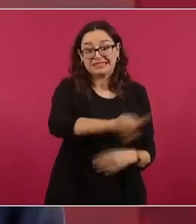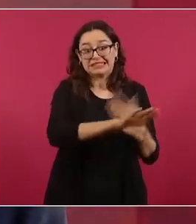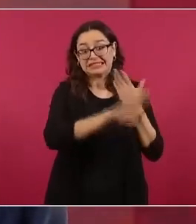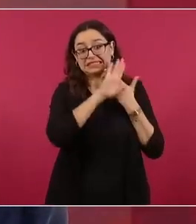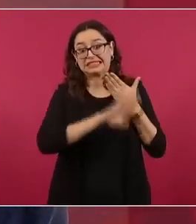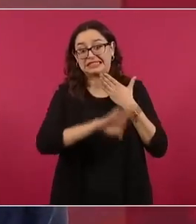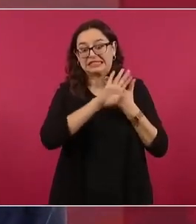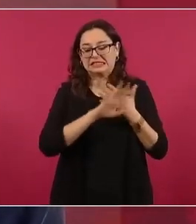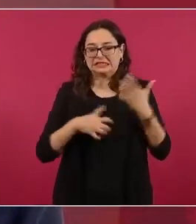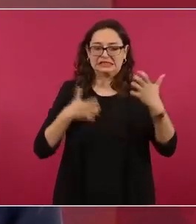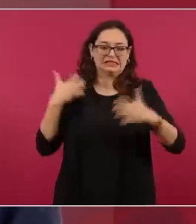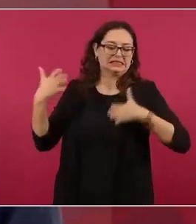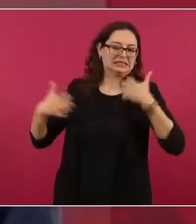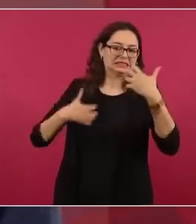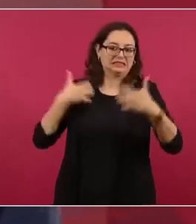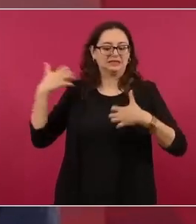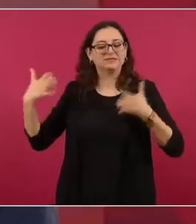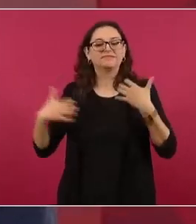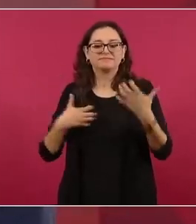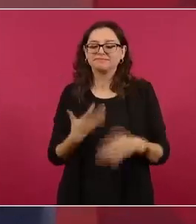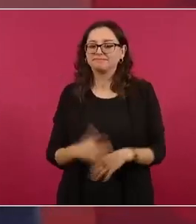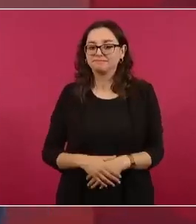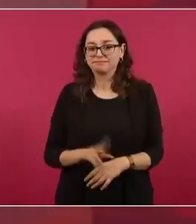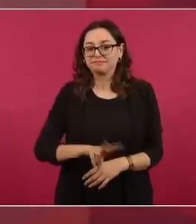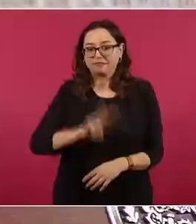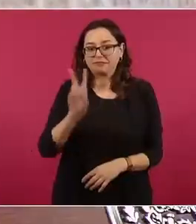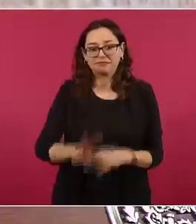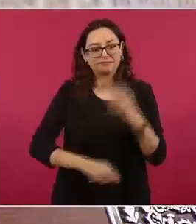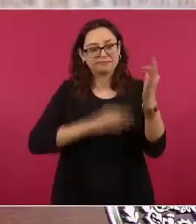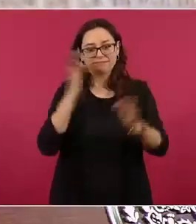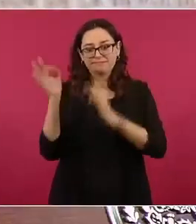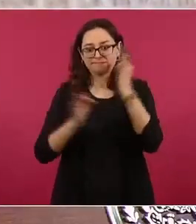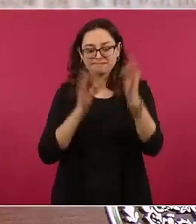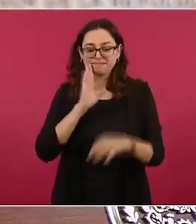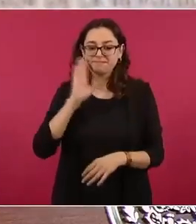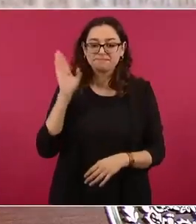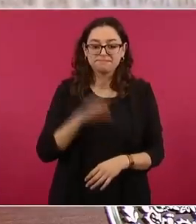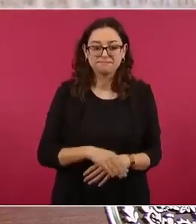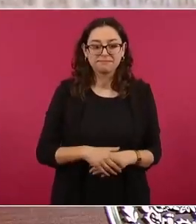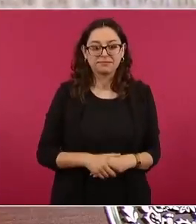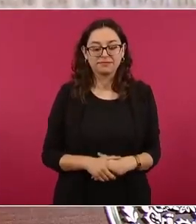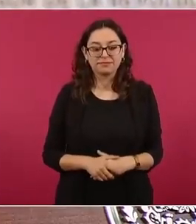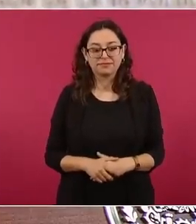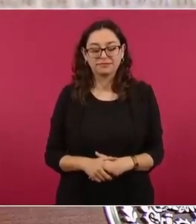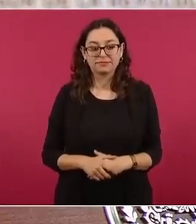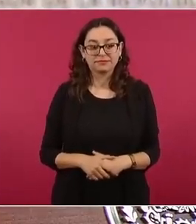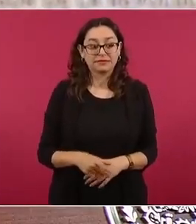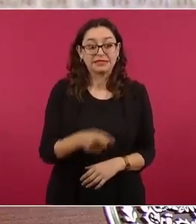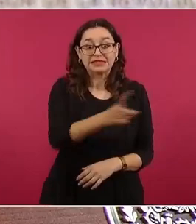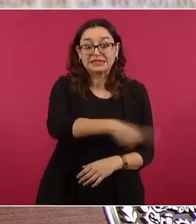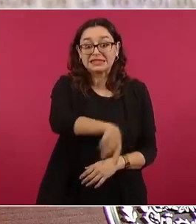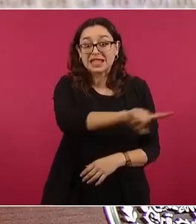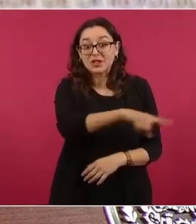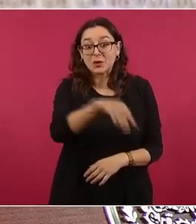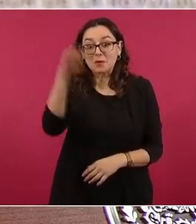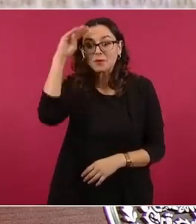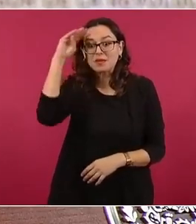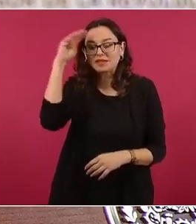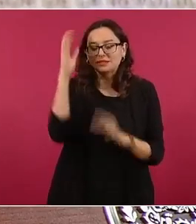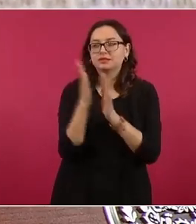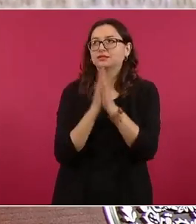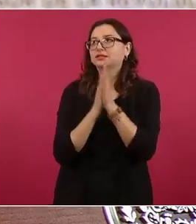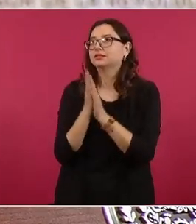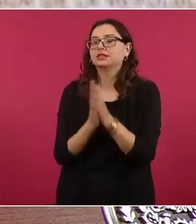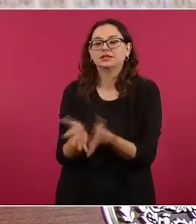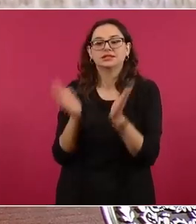algunos a lo mejor están pensando o se están frotando las manos ya se va a terminar el